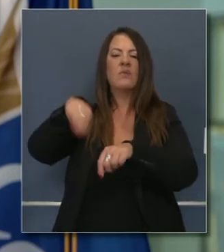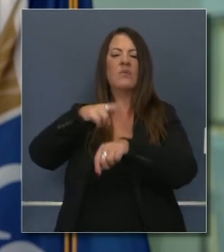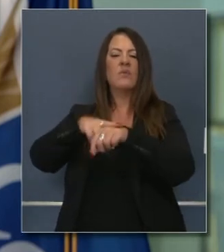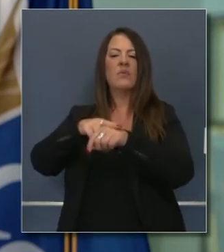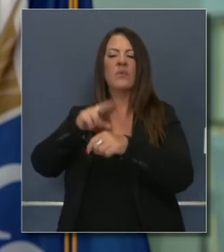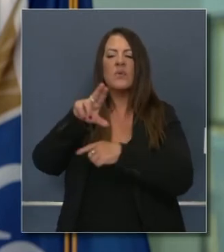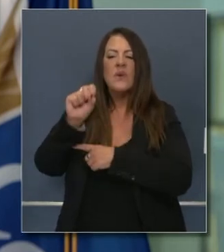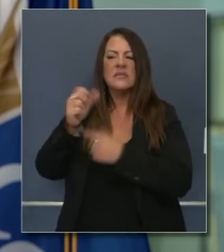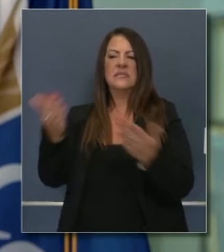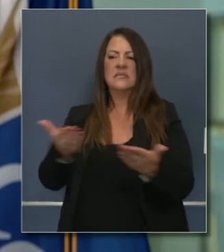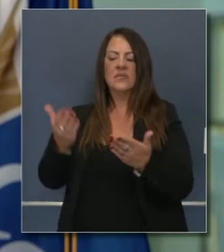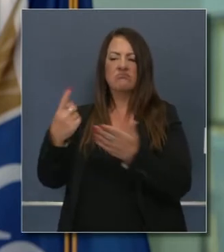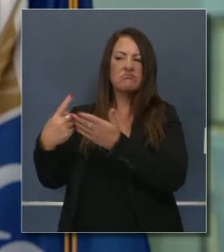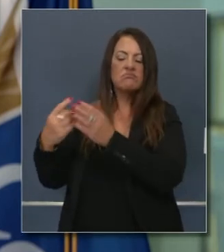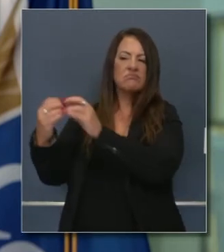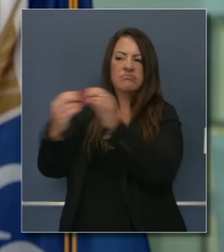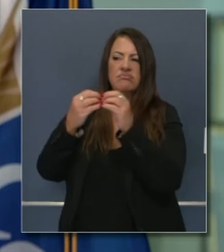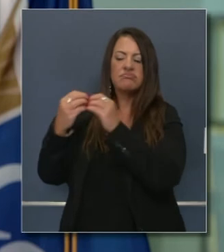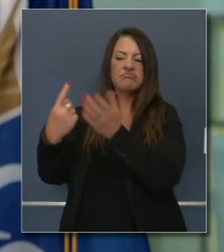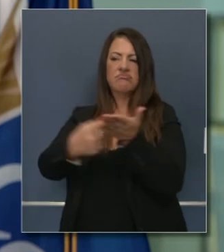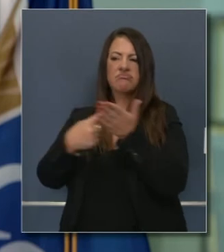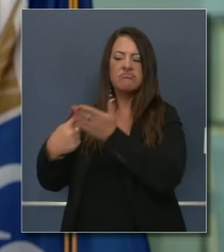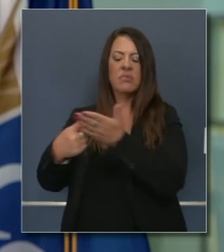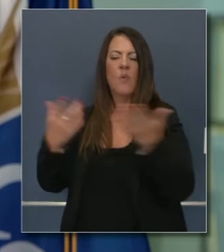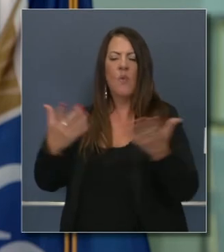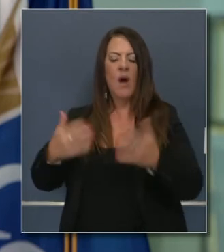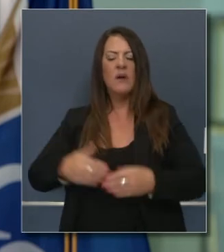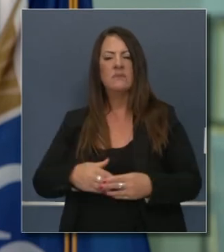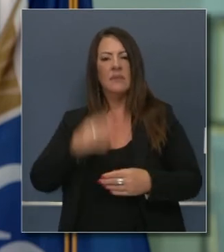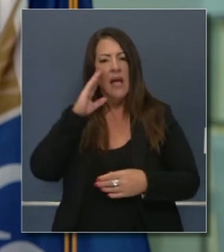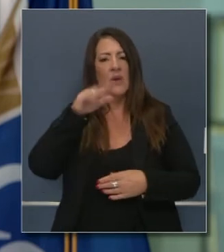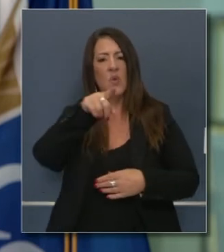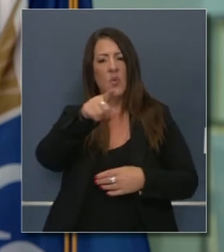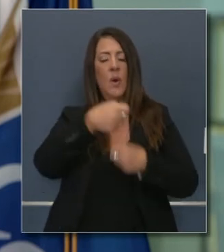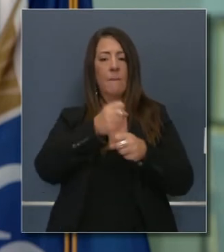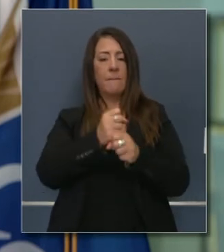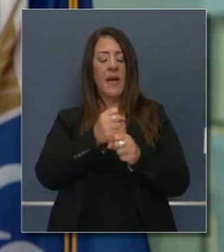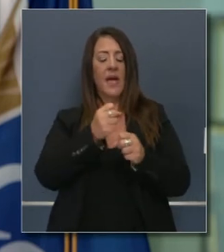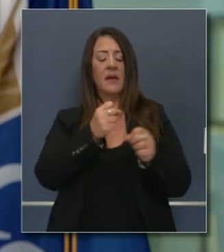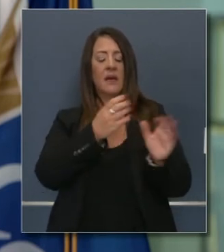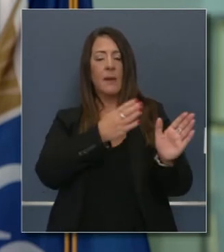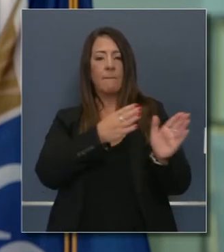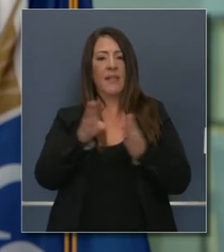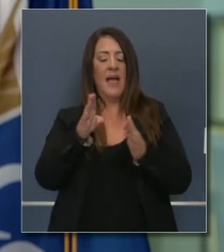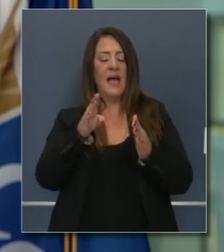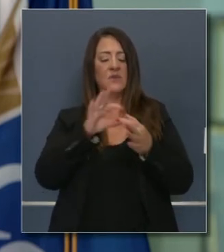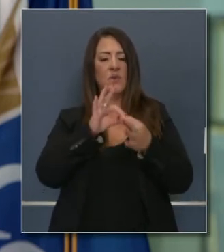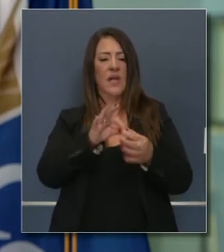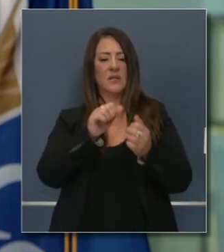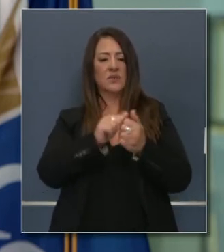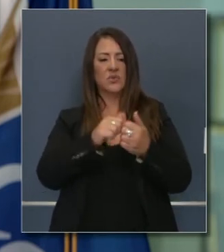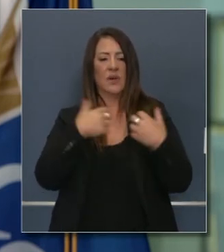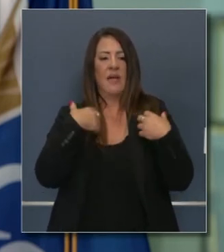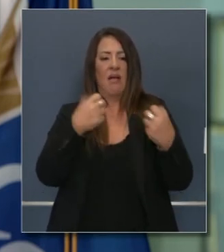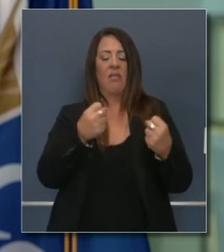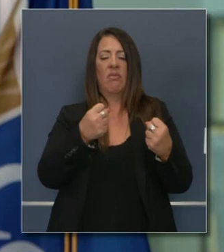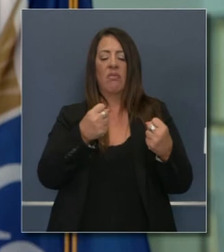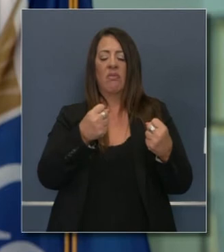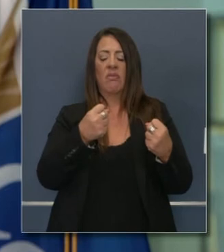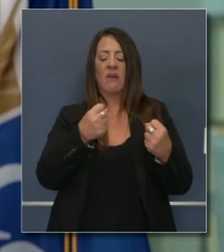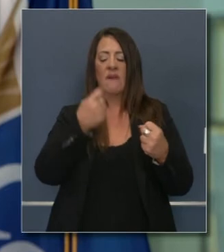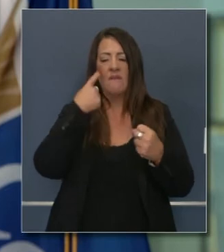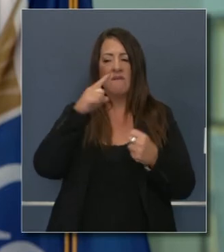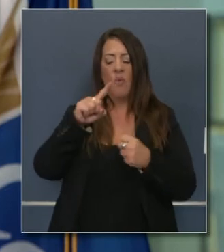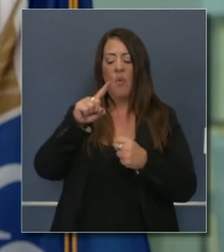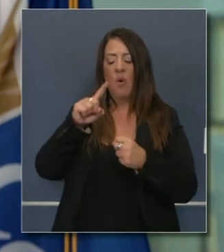noviembre a nivel estatal y nacional y pregunto esto porque el Estado está haciendo muchos planes